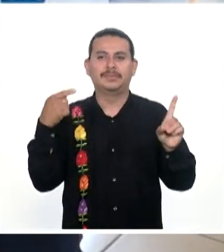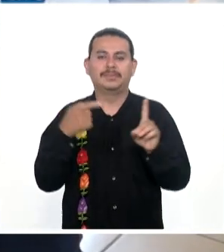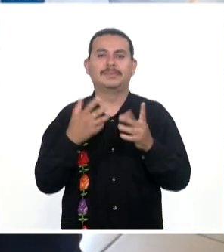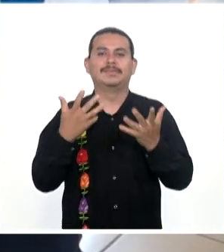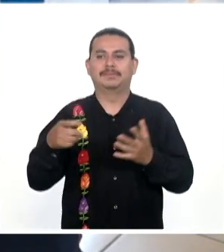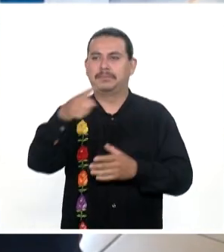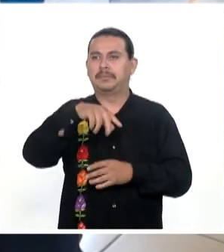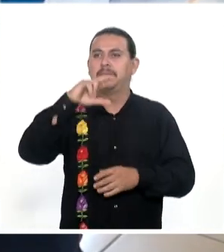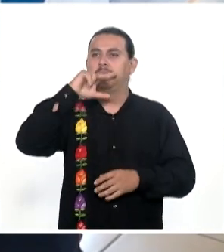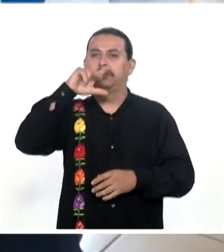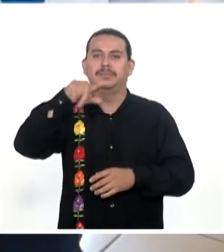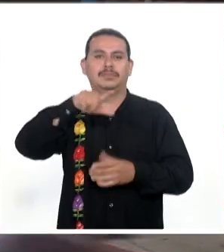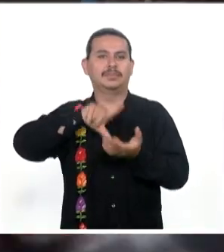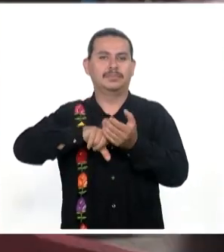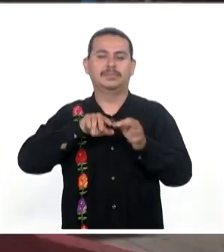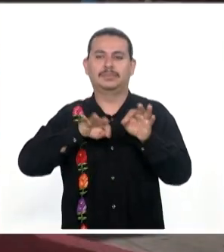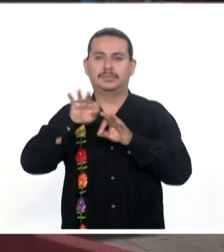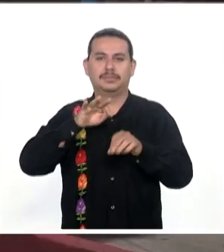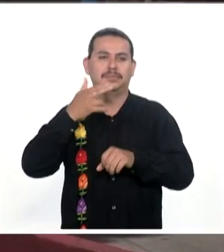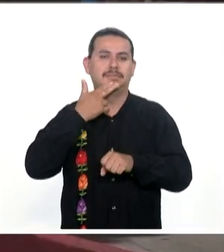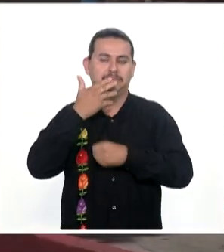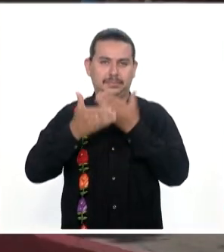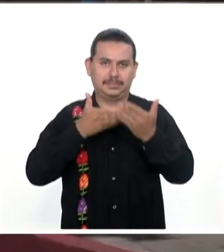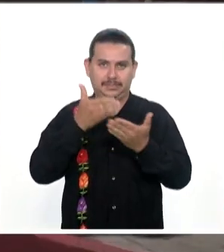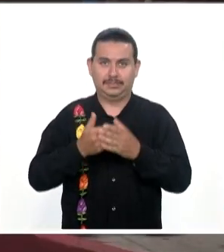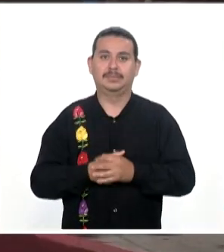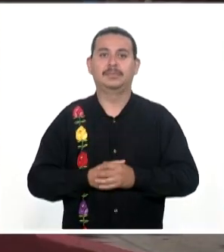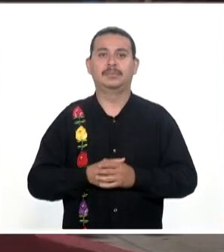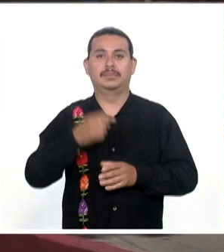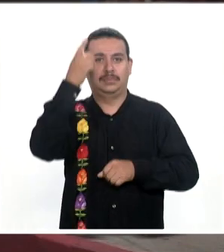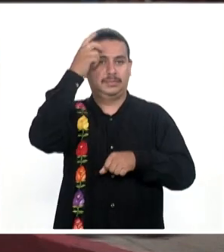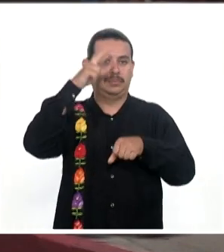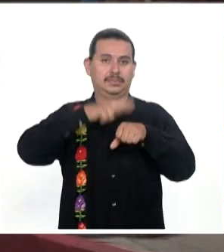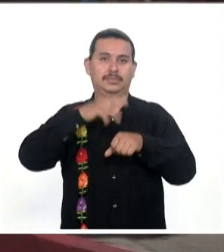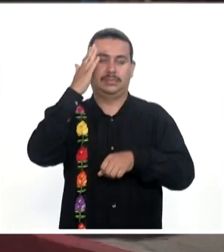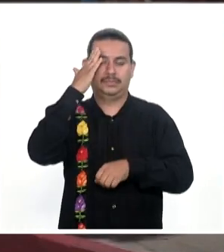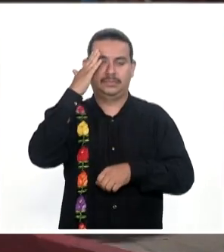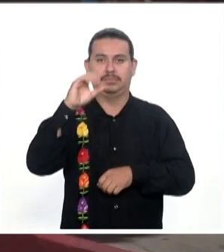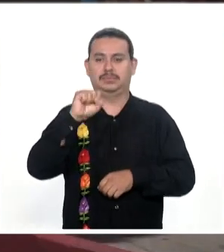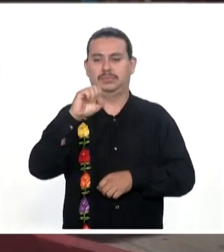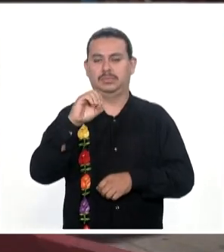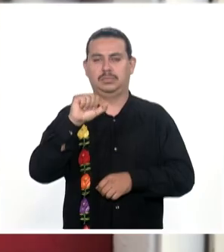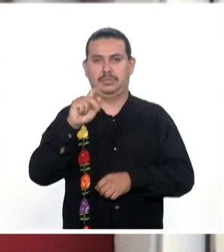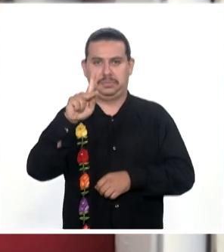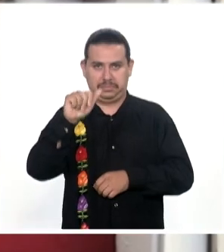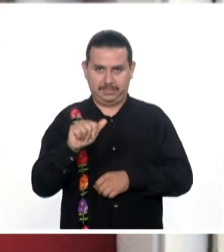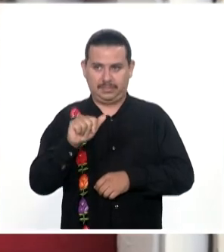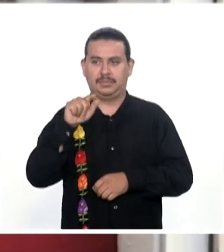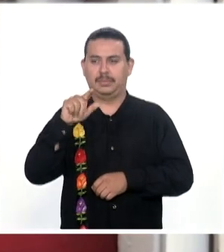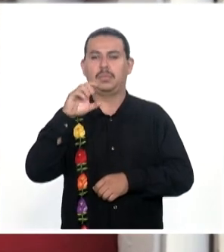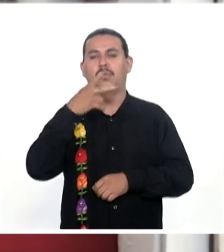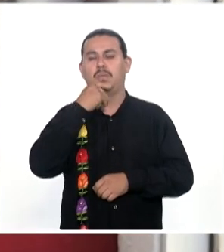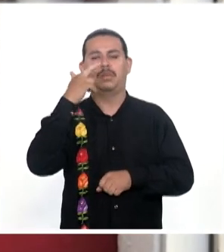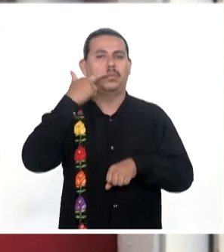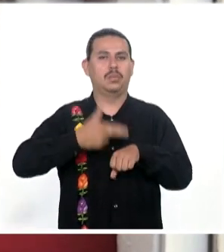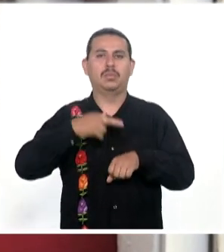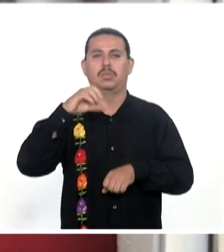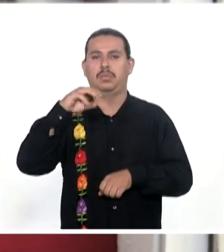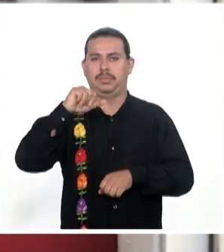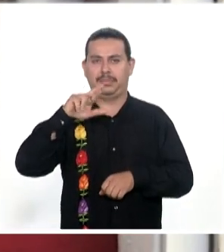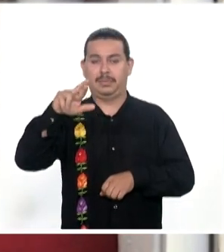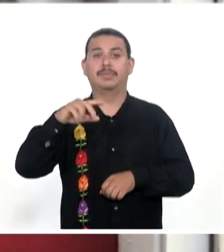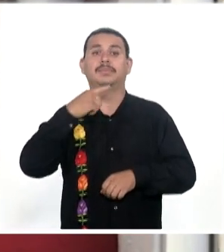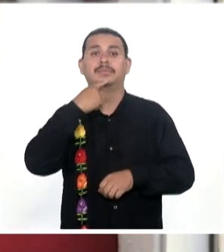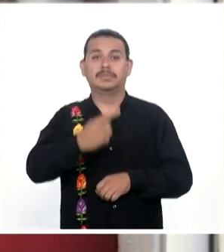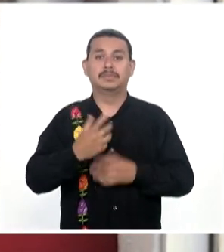Es que se mejore El servicio Por su parte El director Del sistema De operación Omar Pérez Benítez